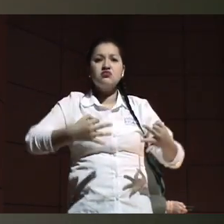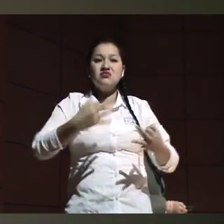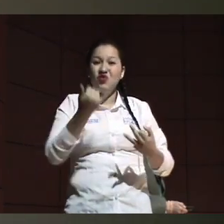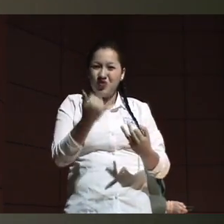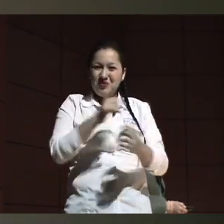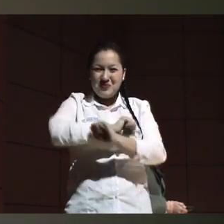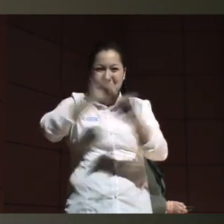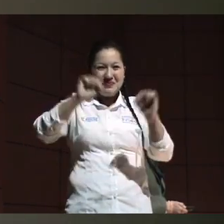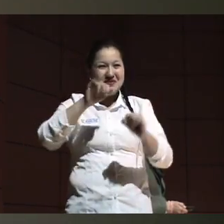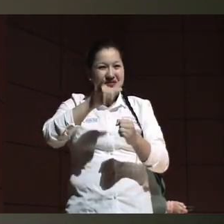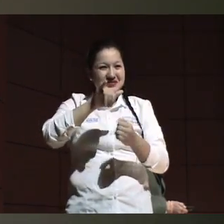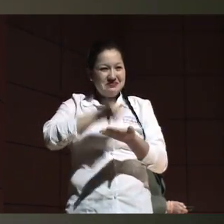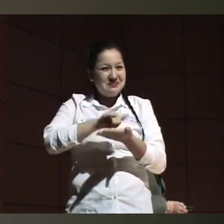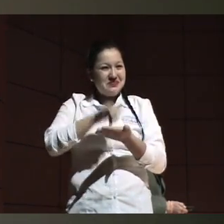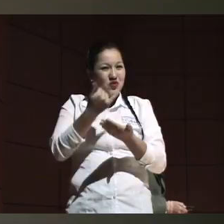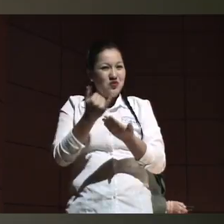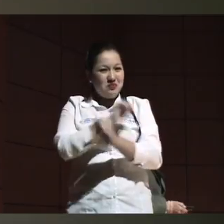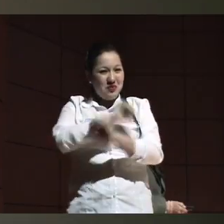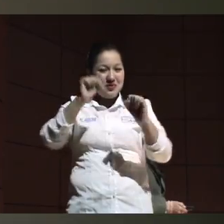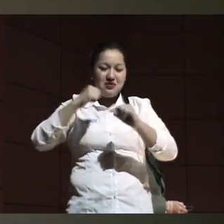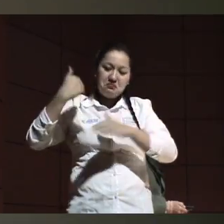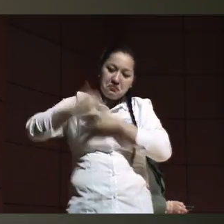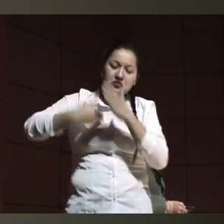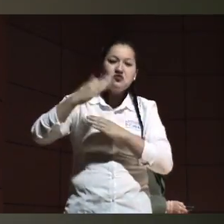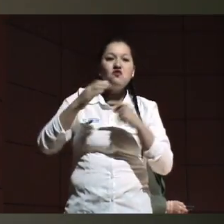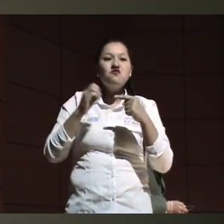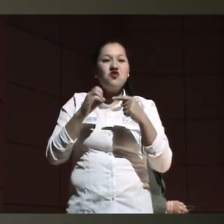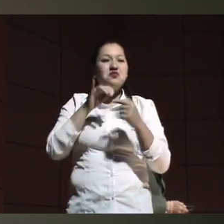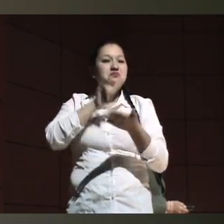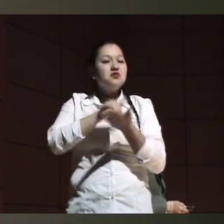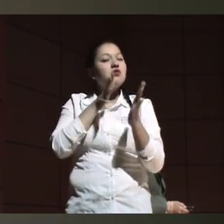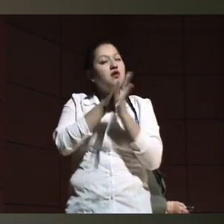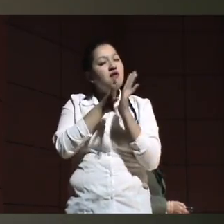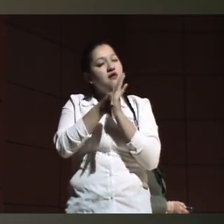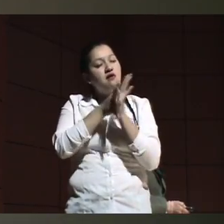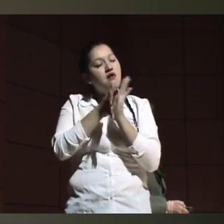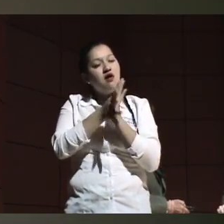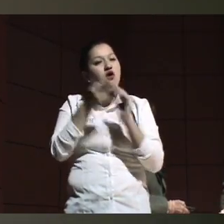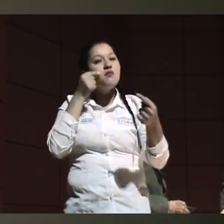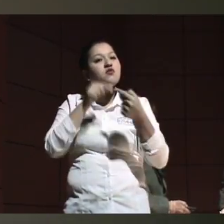mañana y durante todo el proceso que ha sido el foro, lo hemos estado aprendiendo.